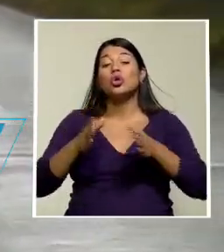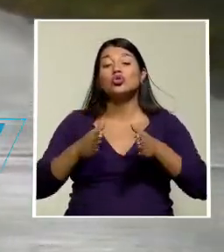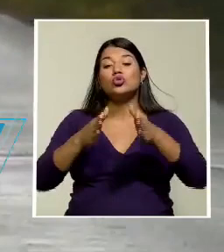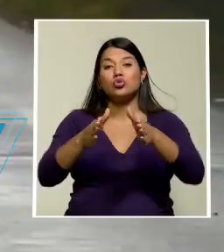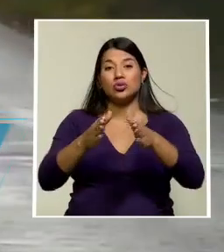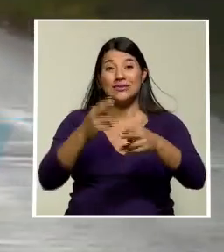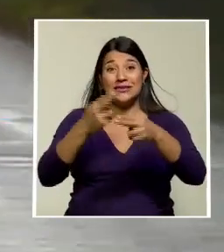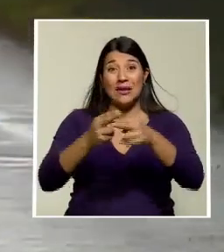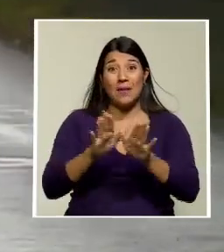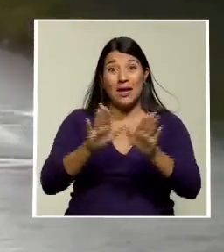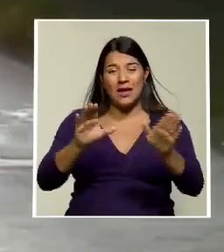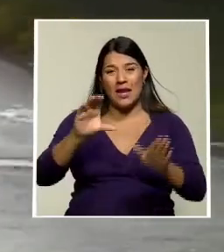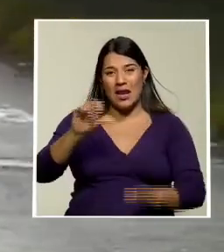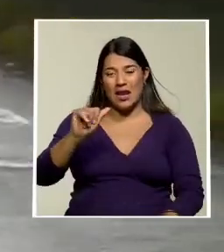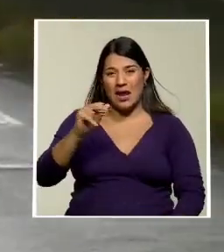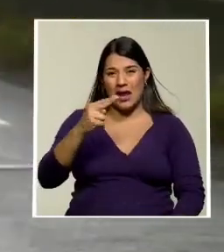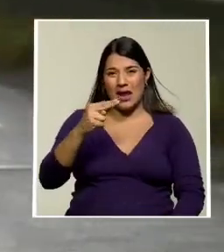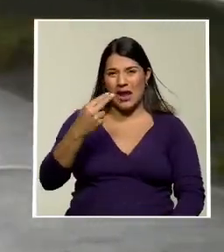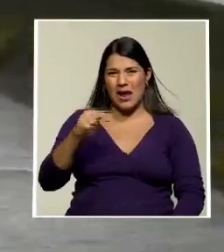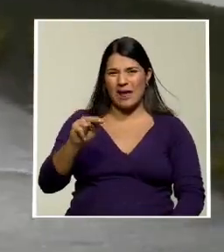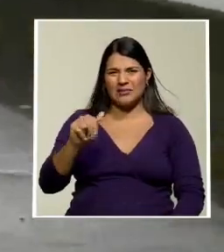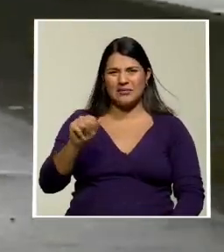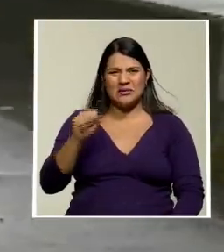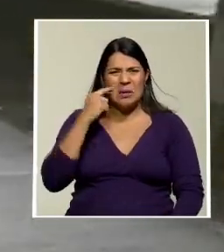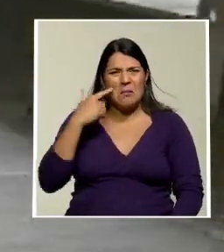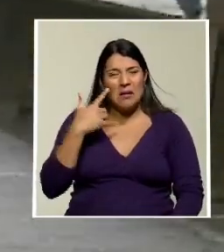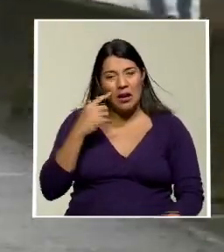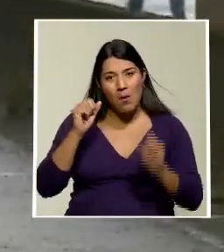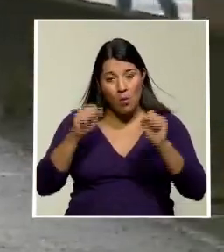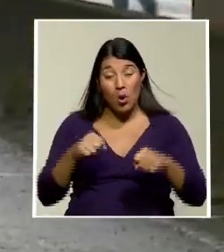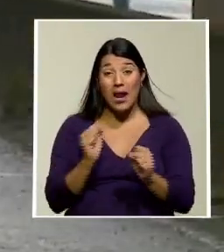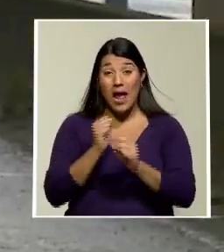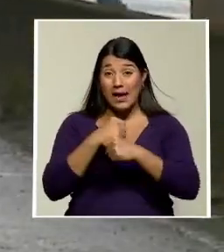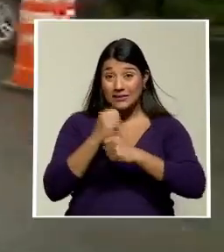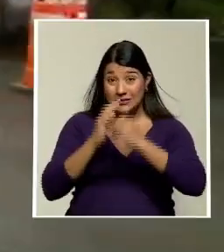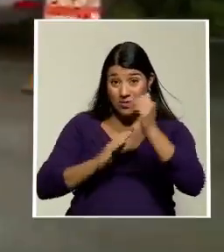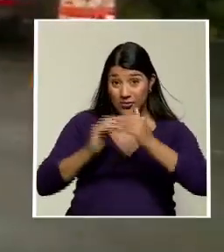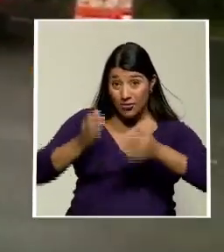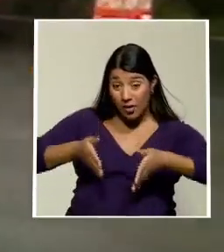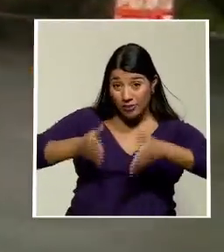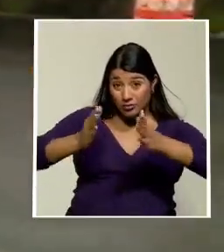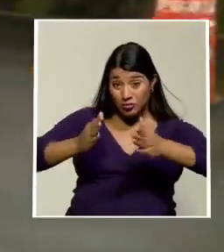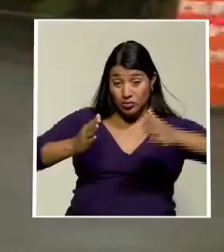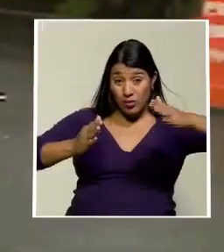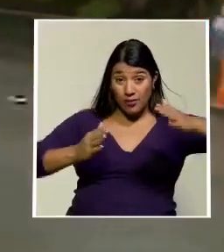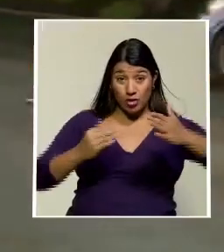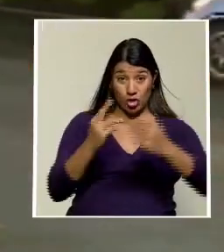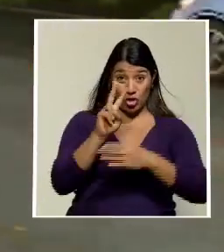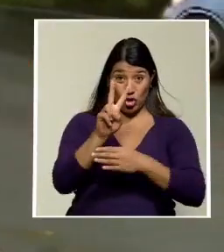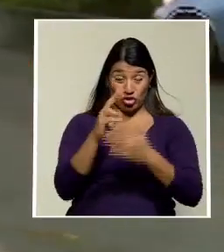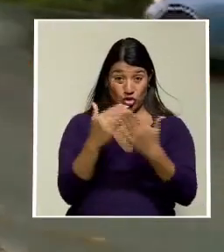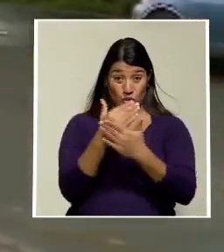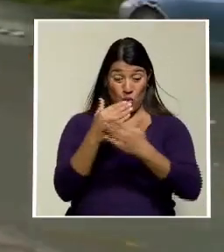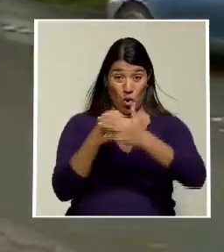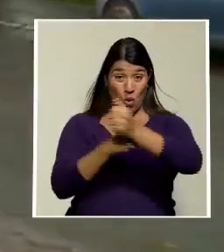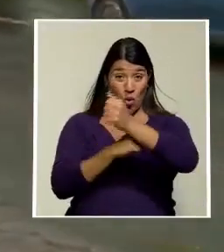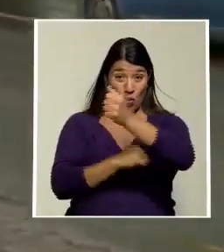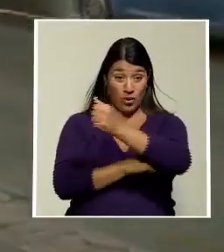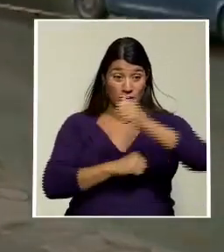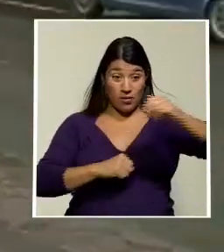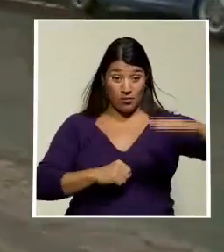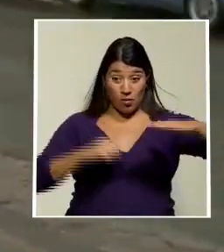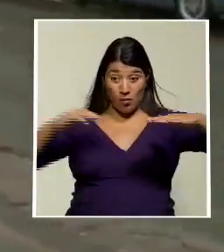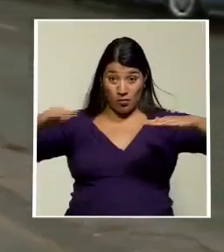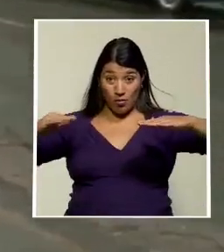El cierre parcial de vías en ese sector se aplicará para realizar la construcción de la loza de unión entre los nuevos puentes de la fase 1 y